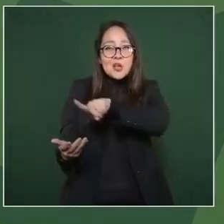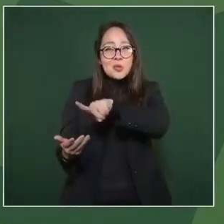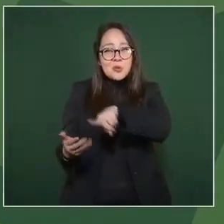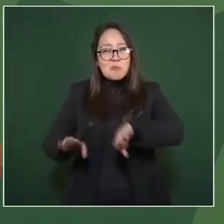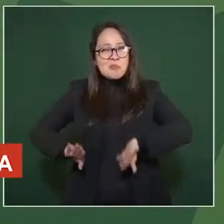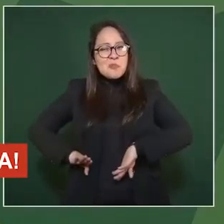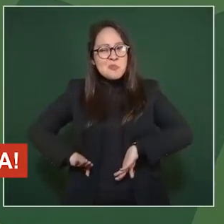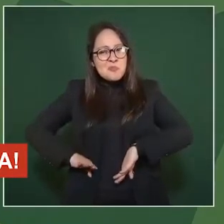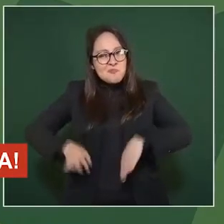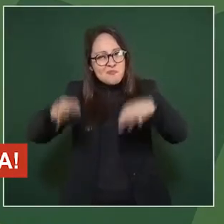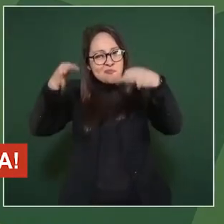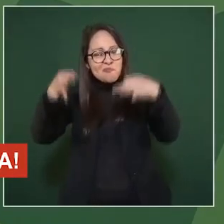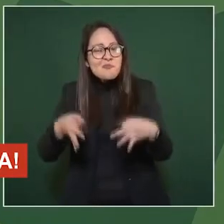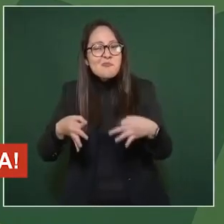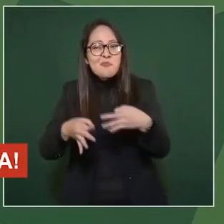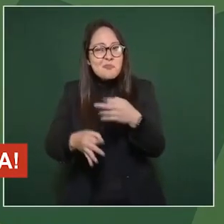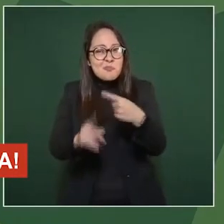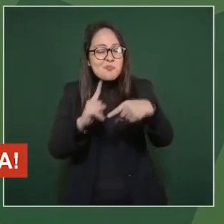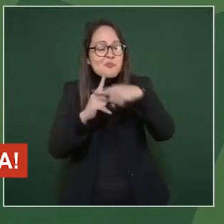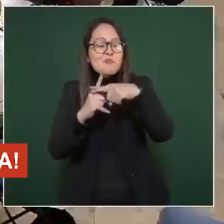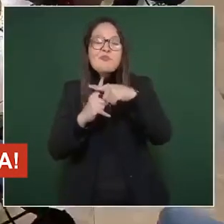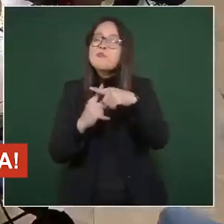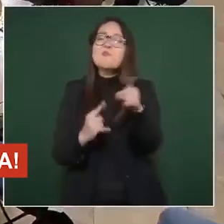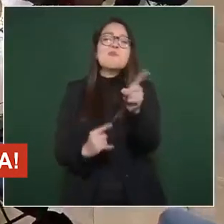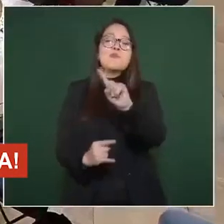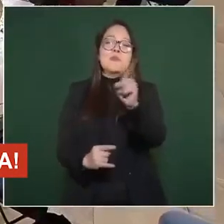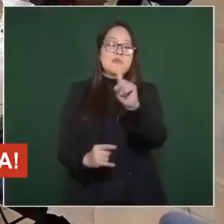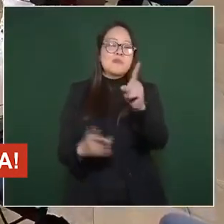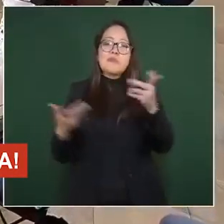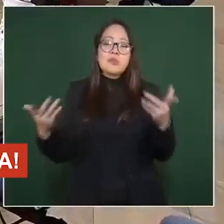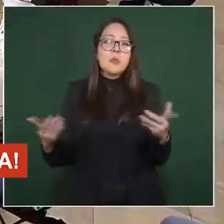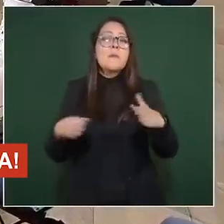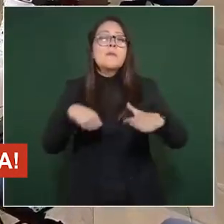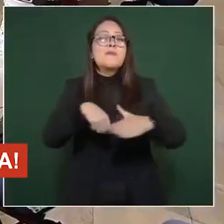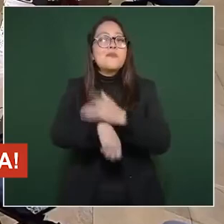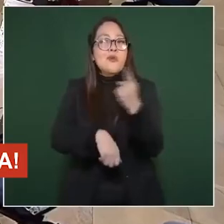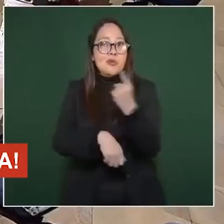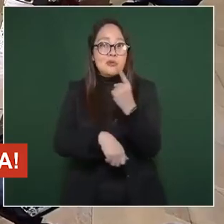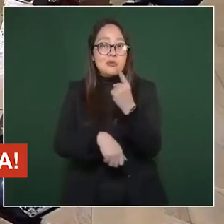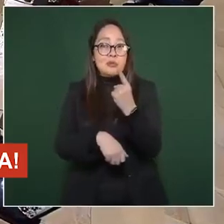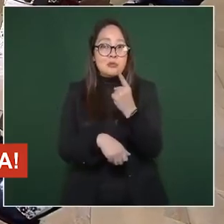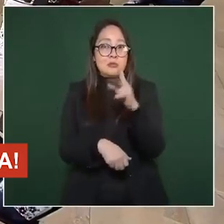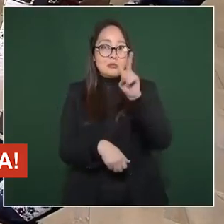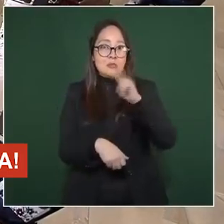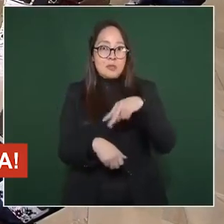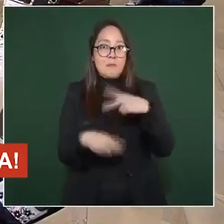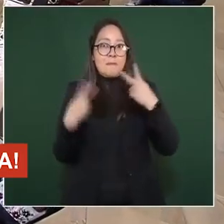Porque para hacer política se necesita